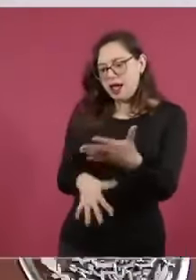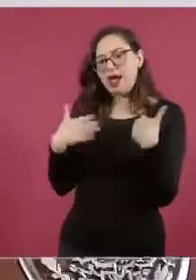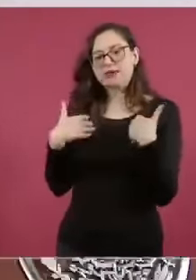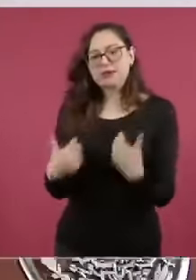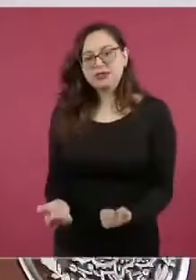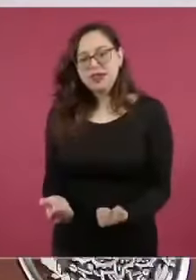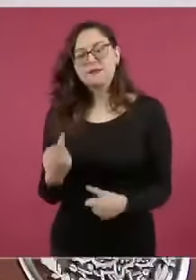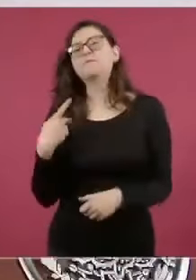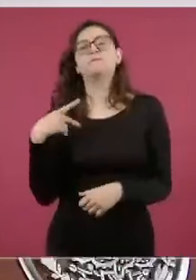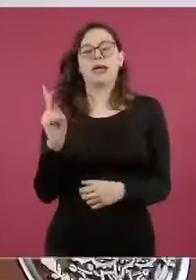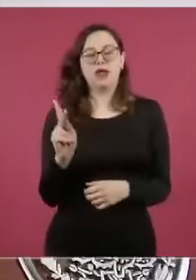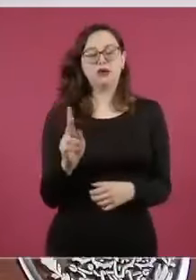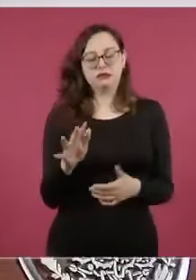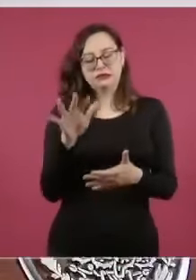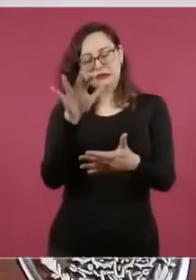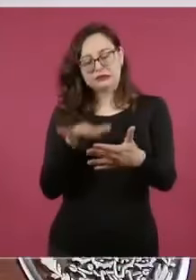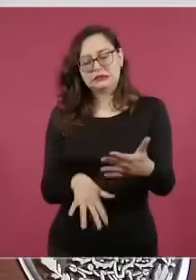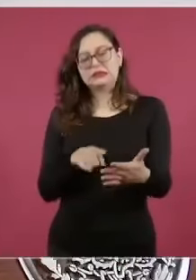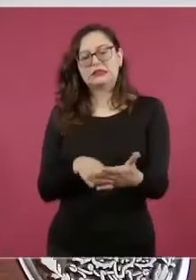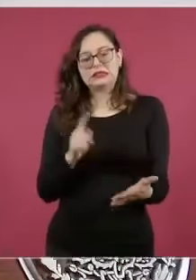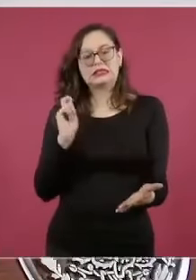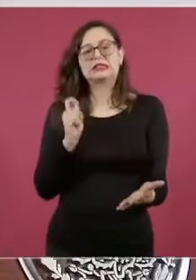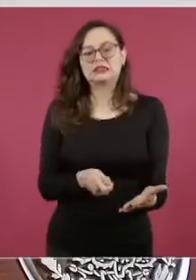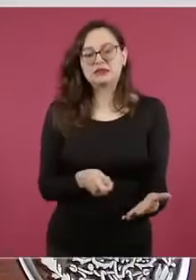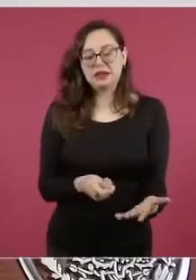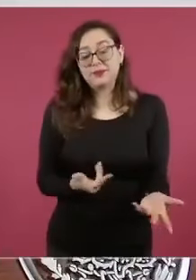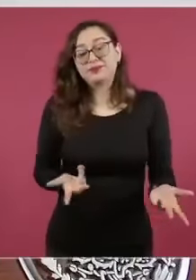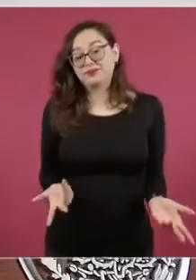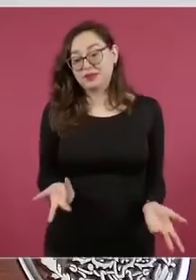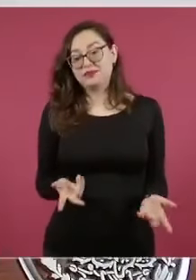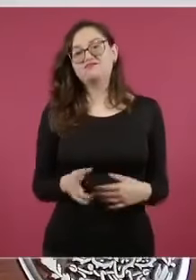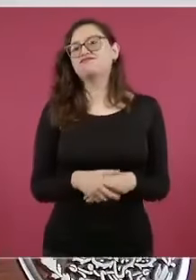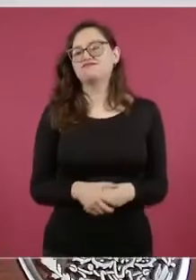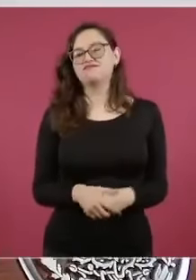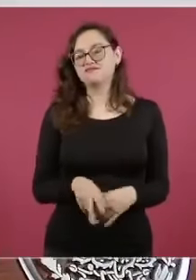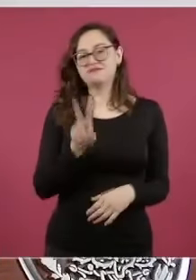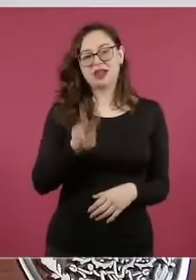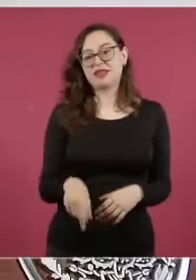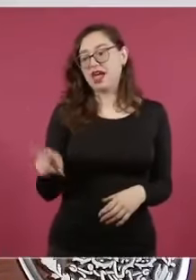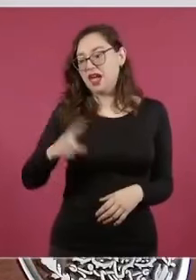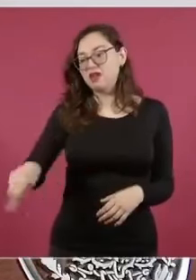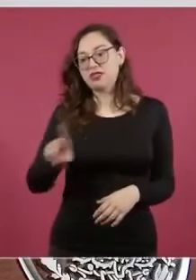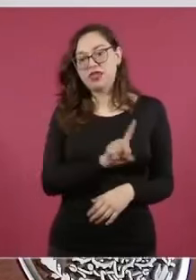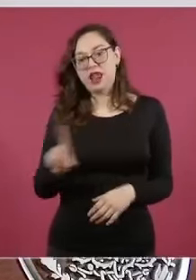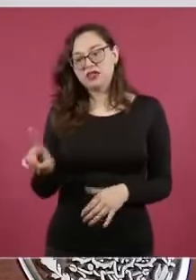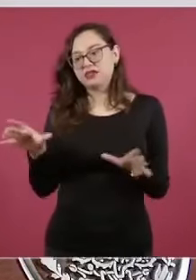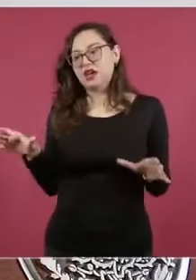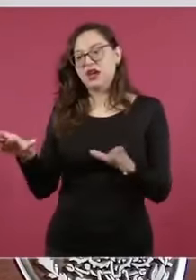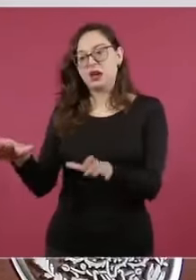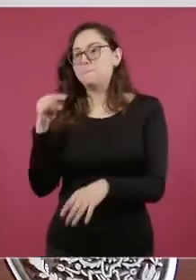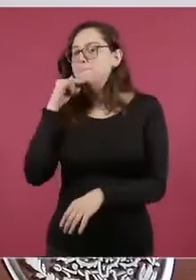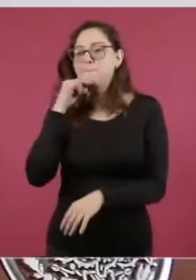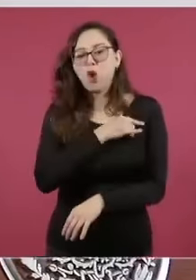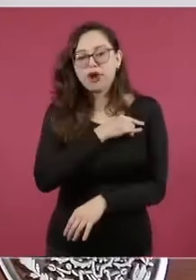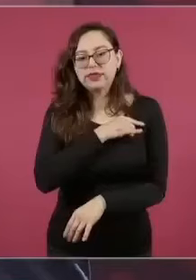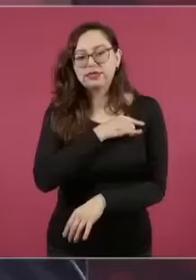porque no cabe duda que la doctrina del conservadurismo de la derecha es la hipocresía primero